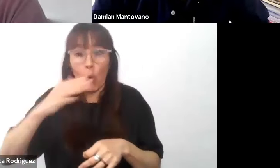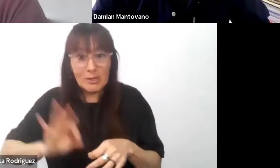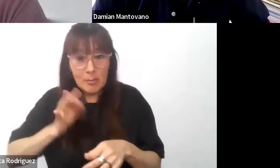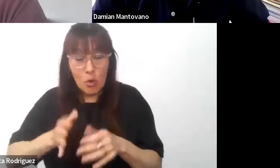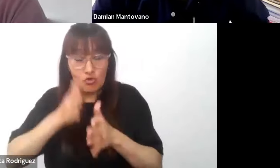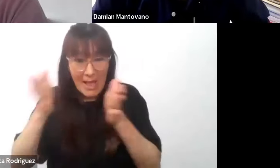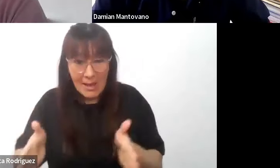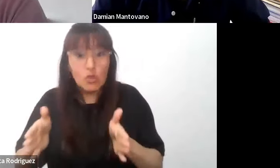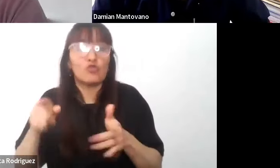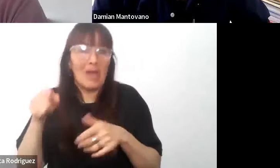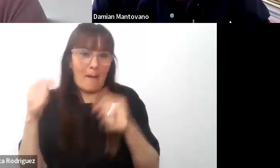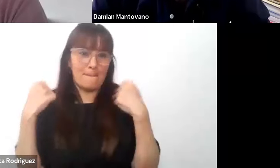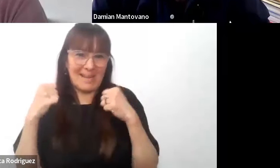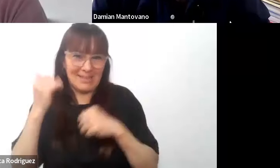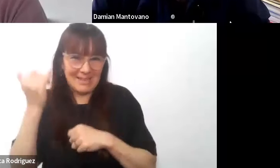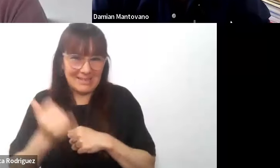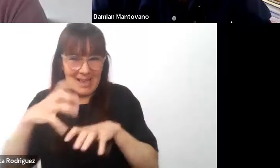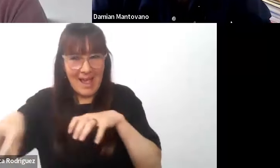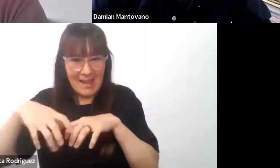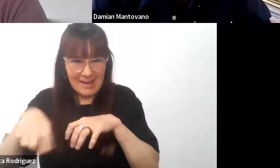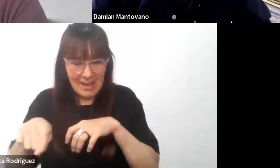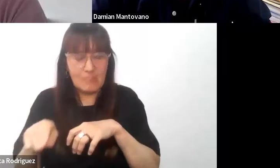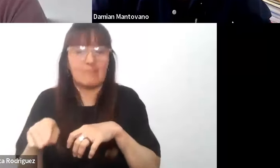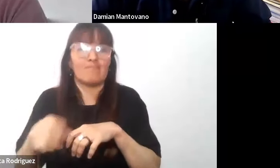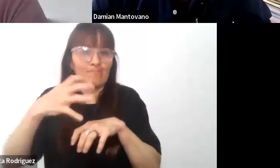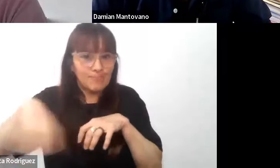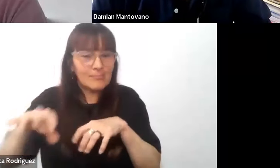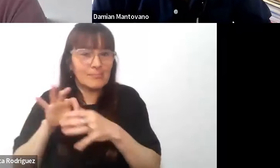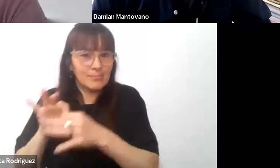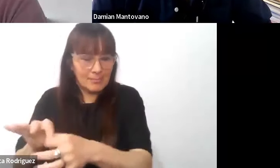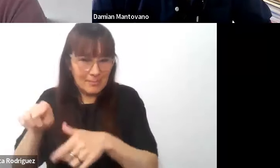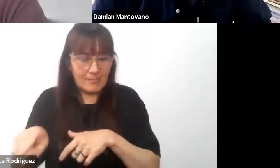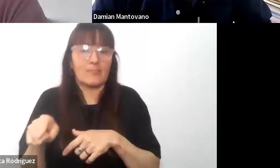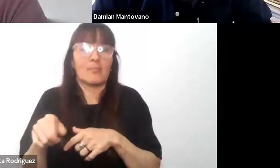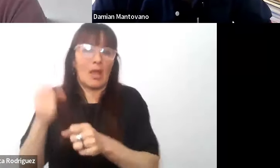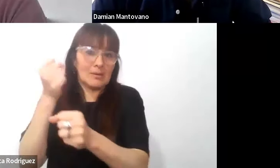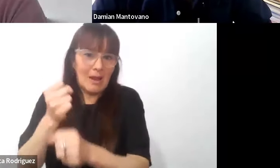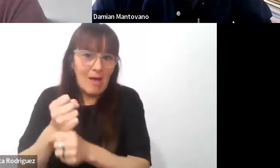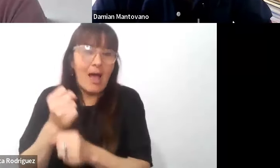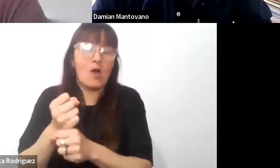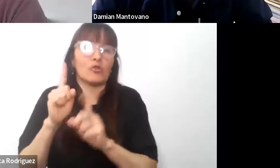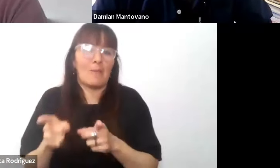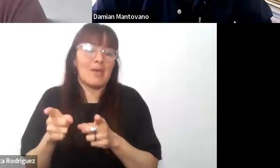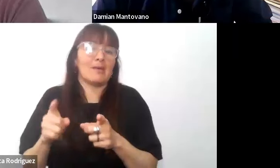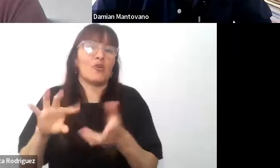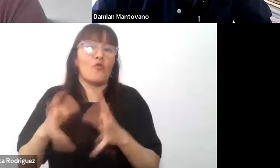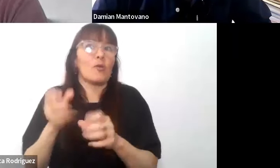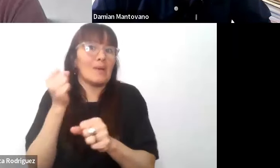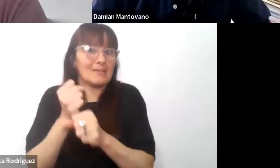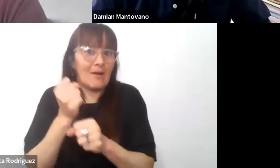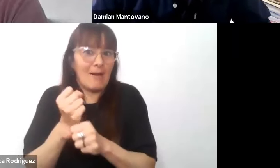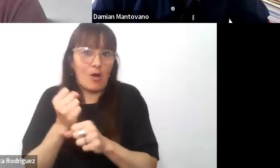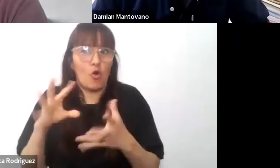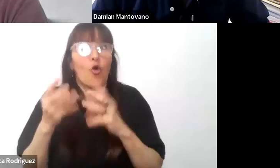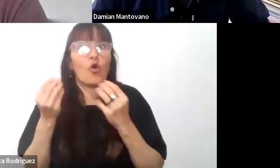las orientaciones que tienen que ver con el campo laboral y la población a la cual van a trabajar y van a destinarse